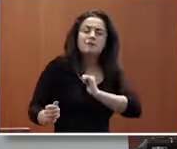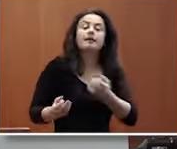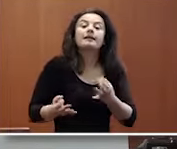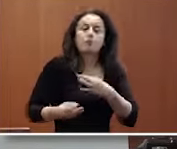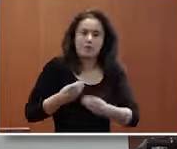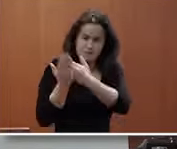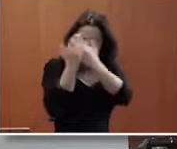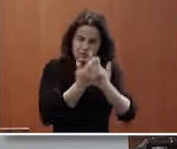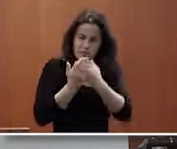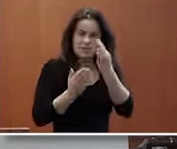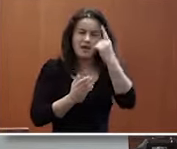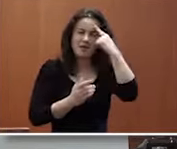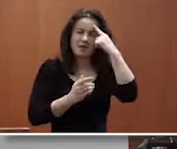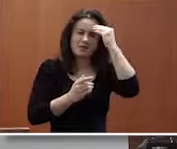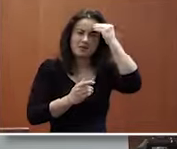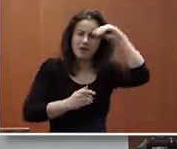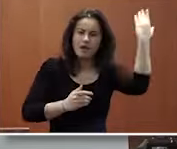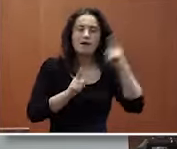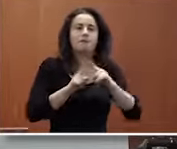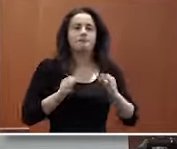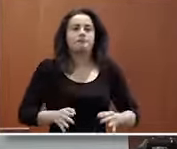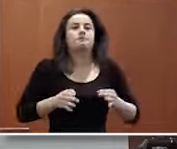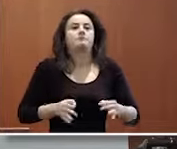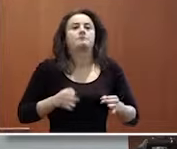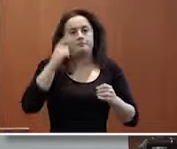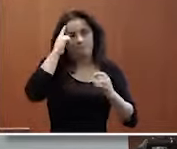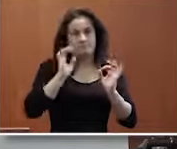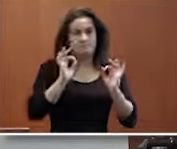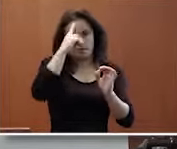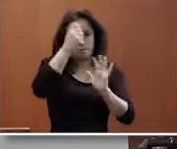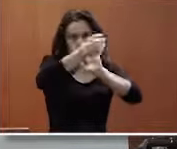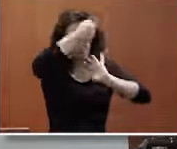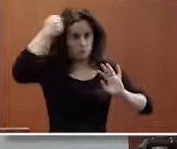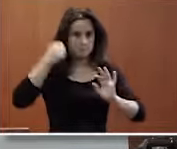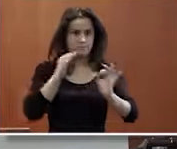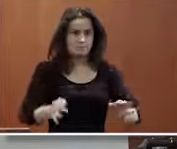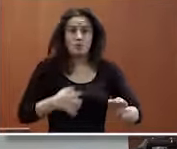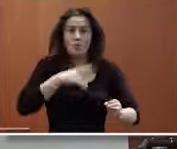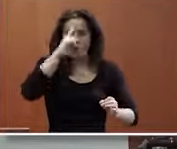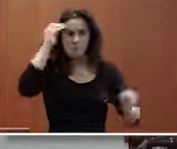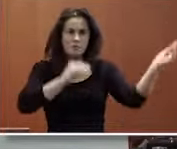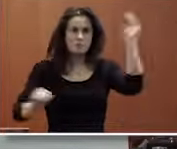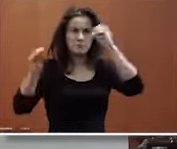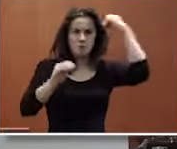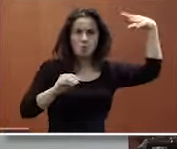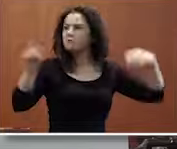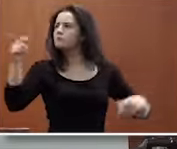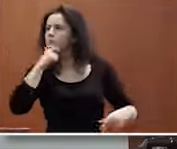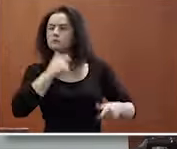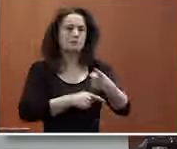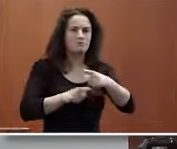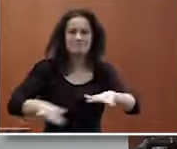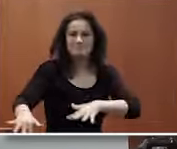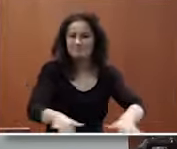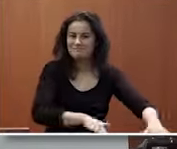hay que tener una actitud proactiva ingeniosa yo creo que hay que aprovechar la parte de responsabilidad social que no es puramente esa acción